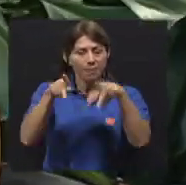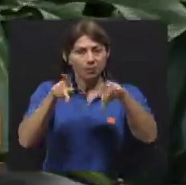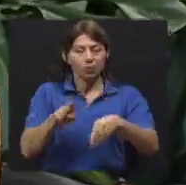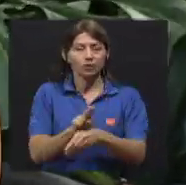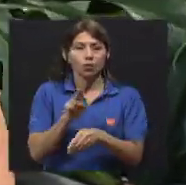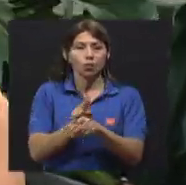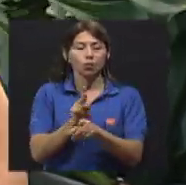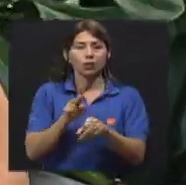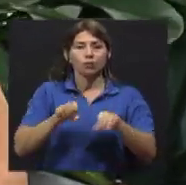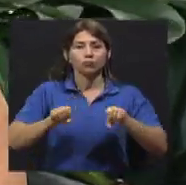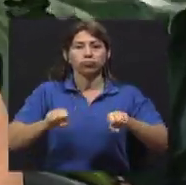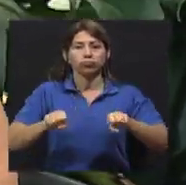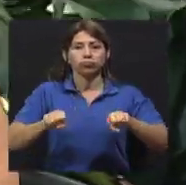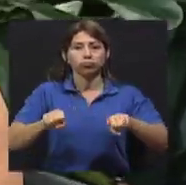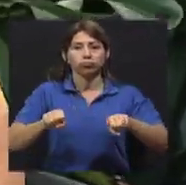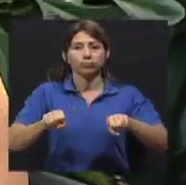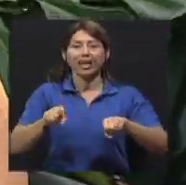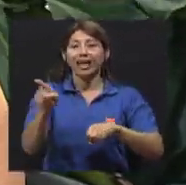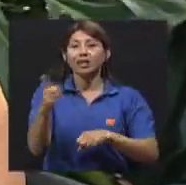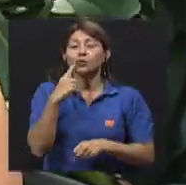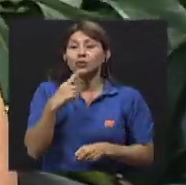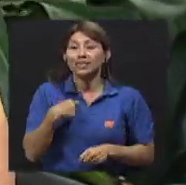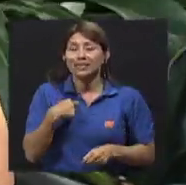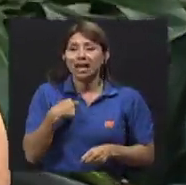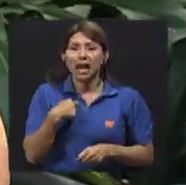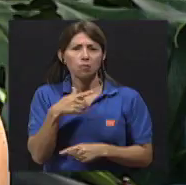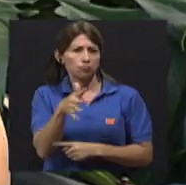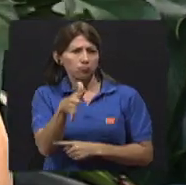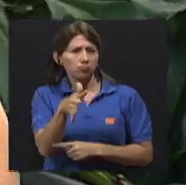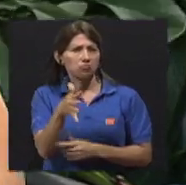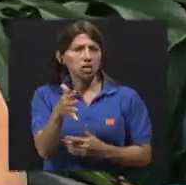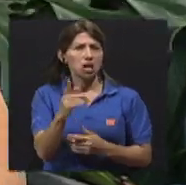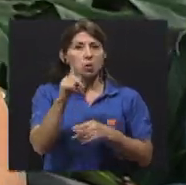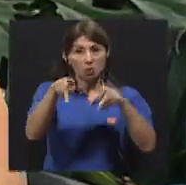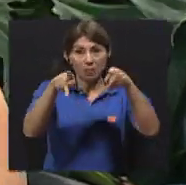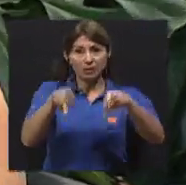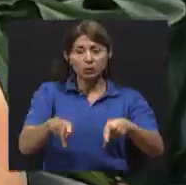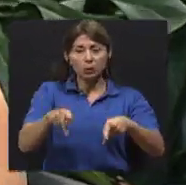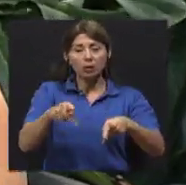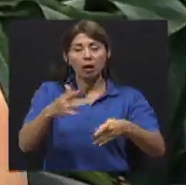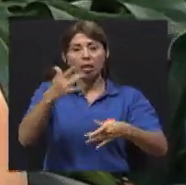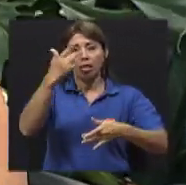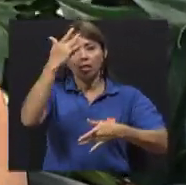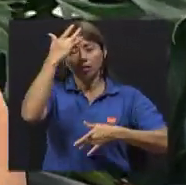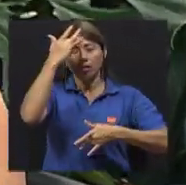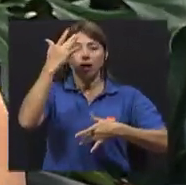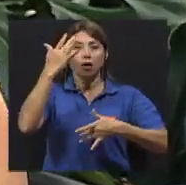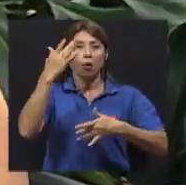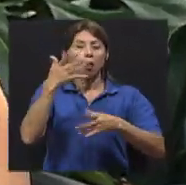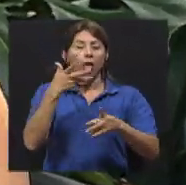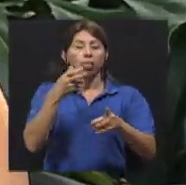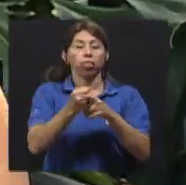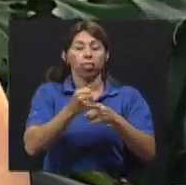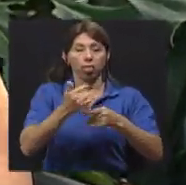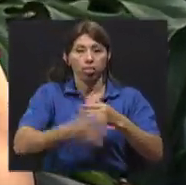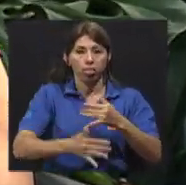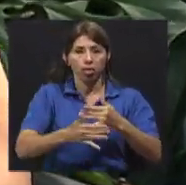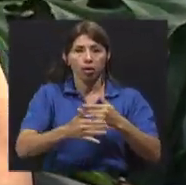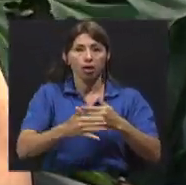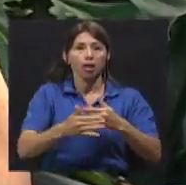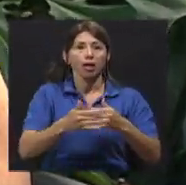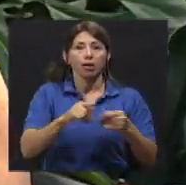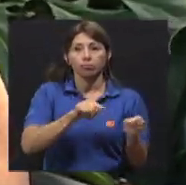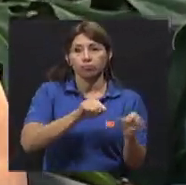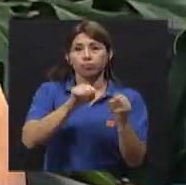motociclistas, nos decían que el costo aproximado de un paciente que requiere atención es de un millón de